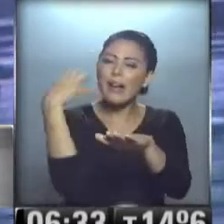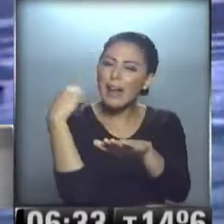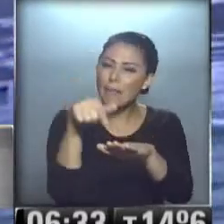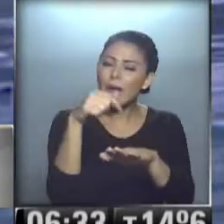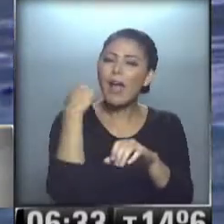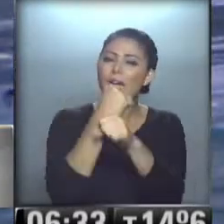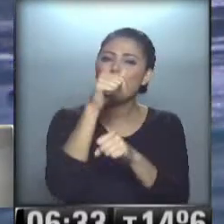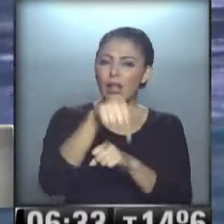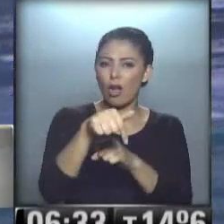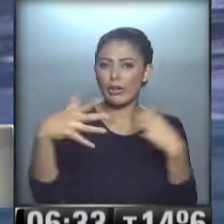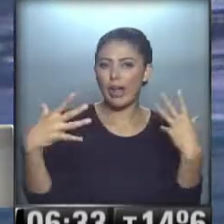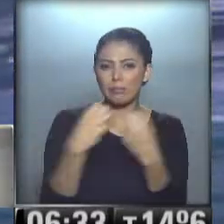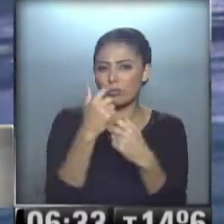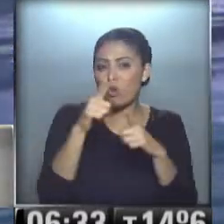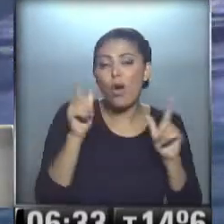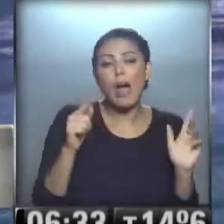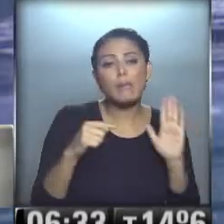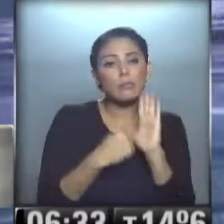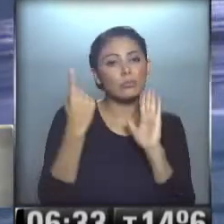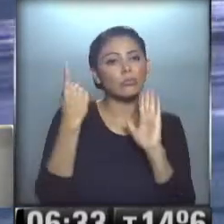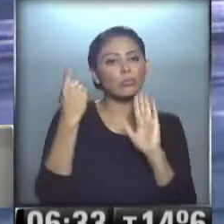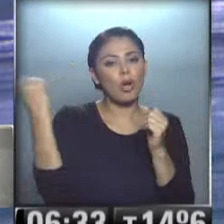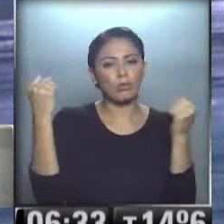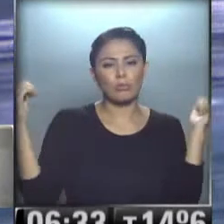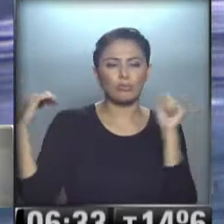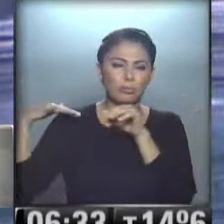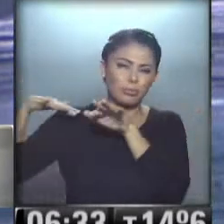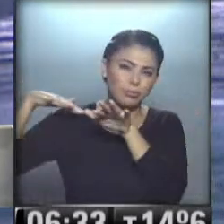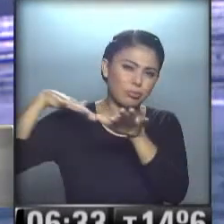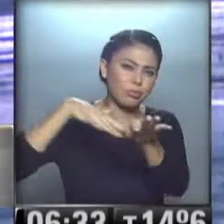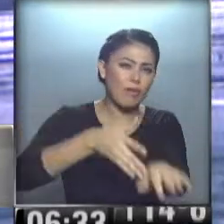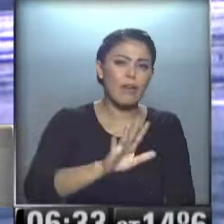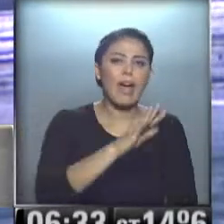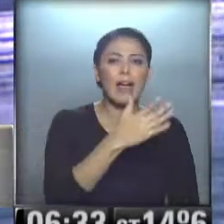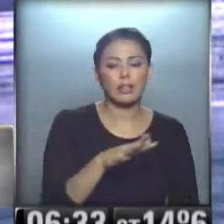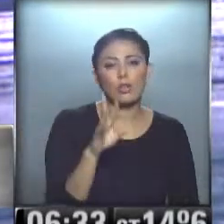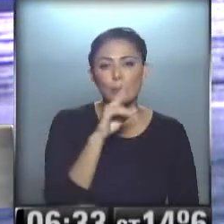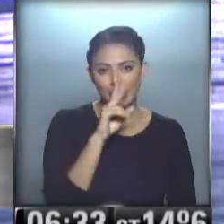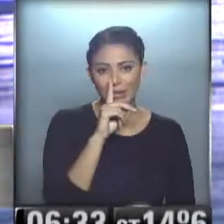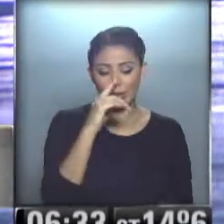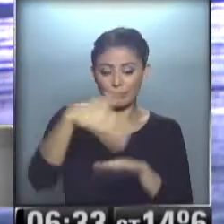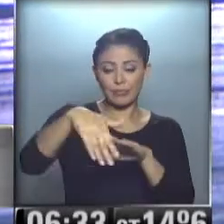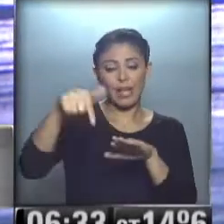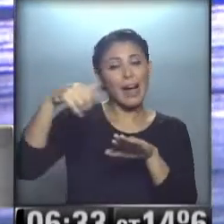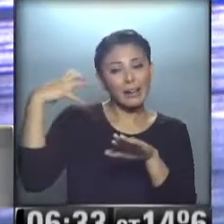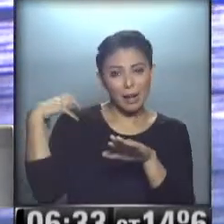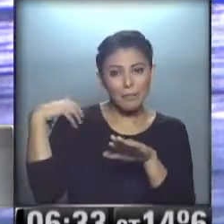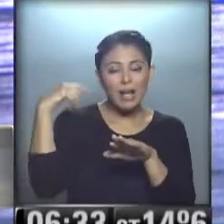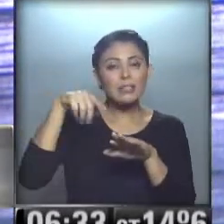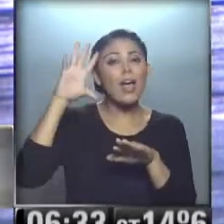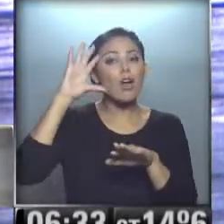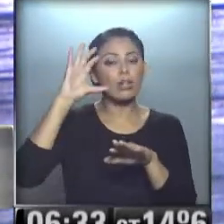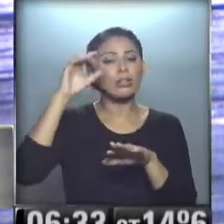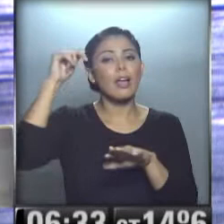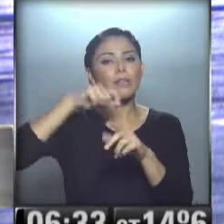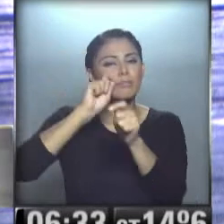por ahora sin reporte de incidentes viales... ...pero con mucho tránsito hacia el Río de la Plata... ...y hablando de General Paz, tengan en cuenta... ...que por